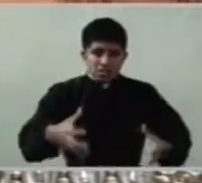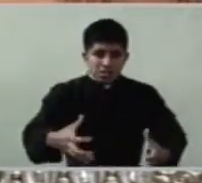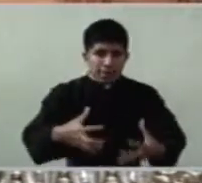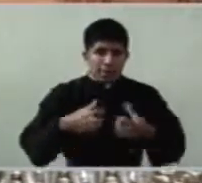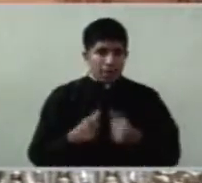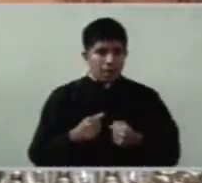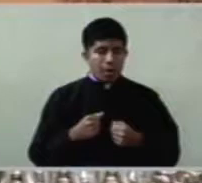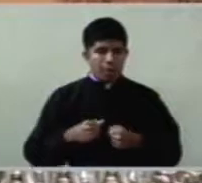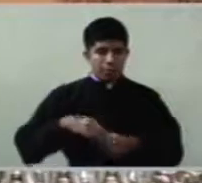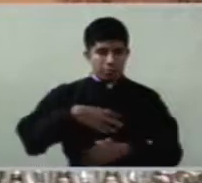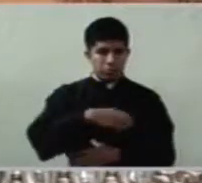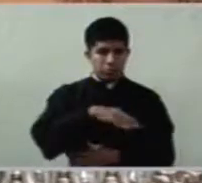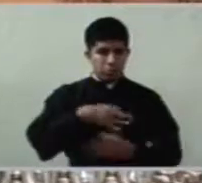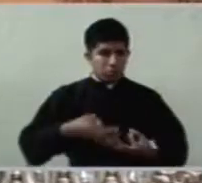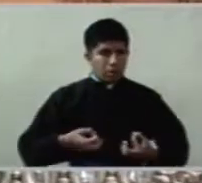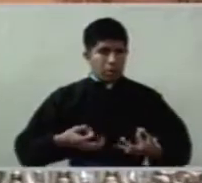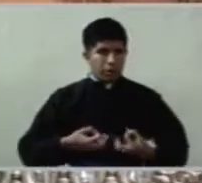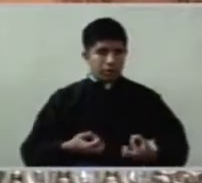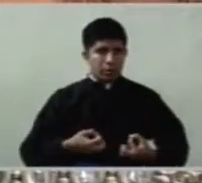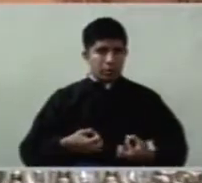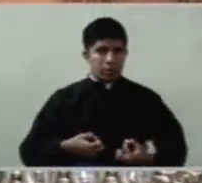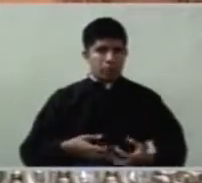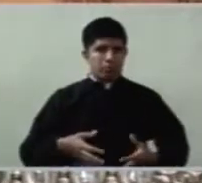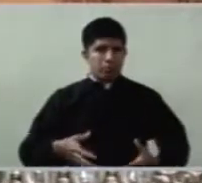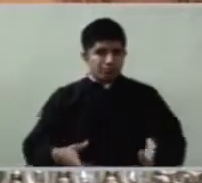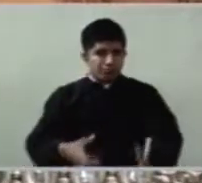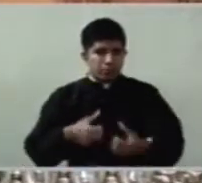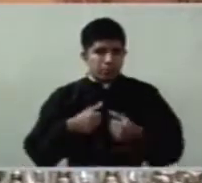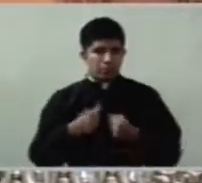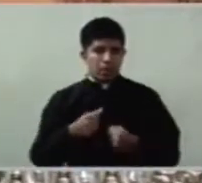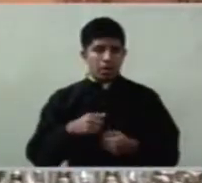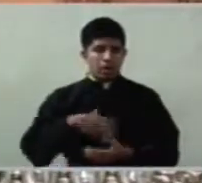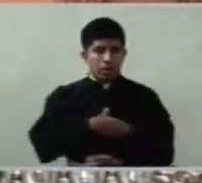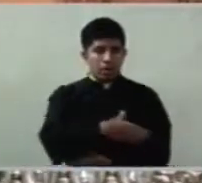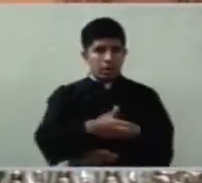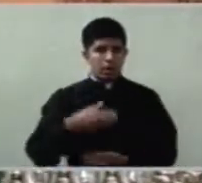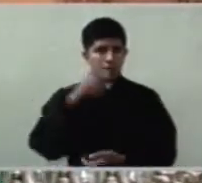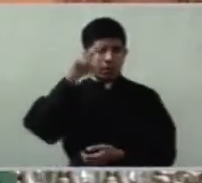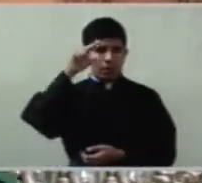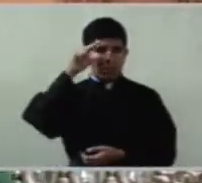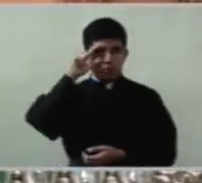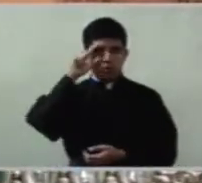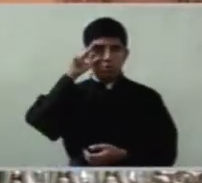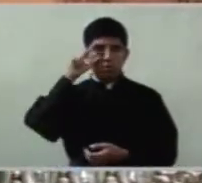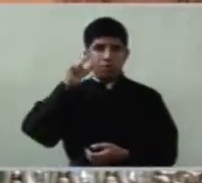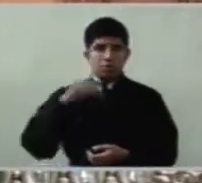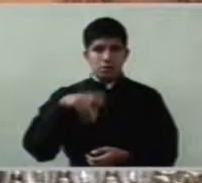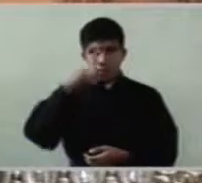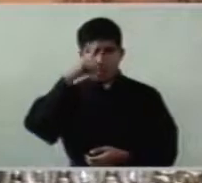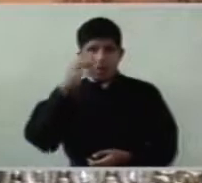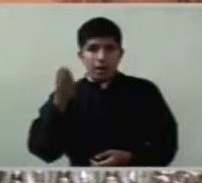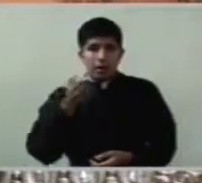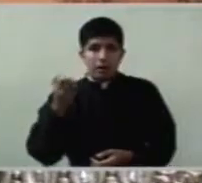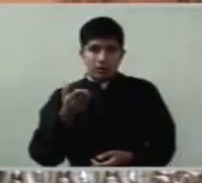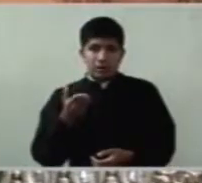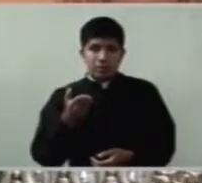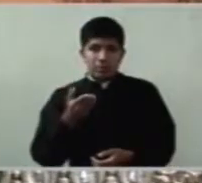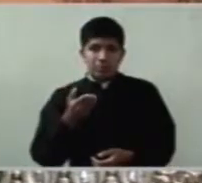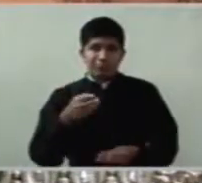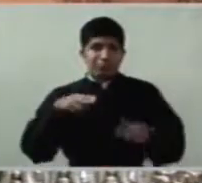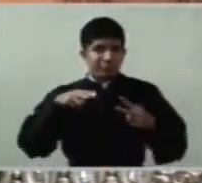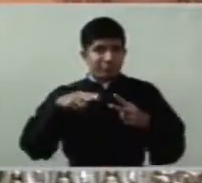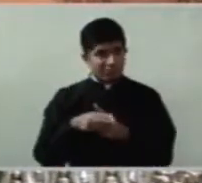tierra, quieren apropiarse del viñedo y para hacerlo tienen que matar.